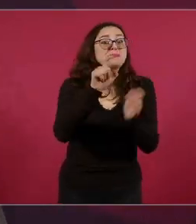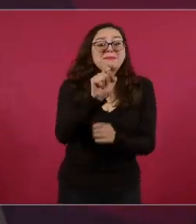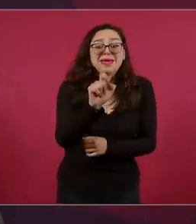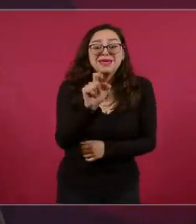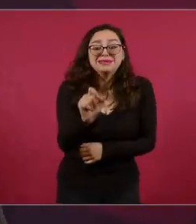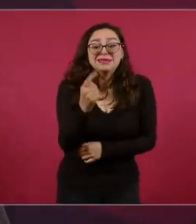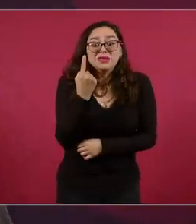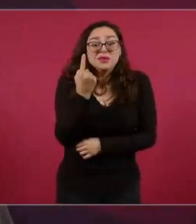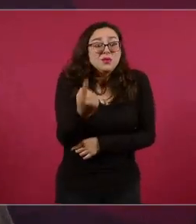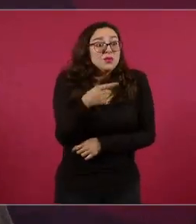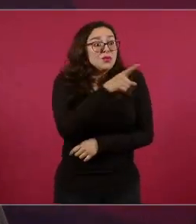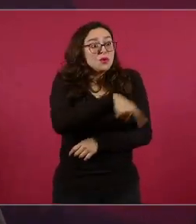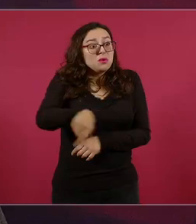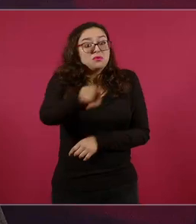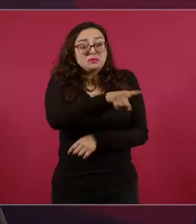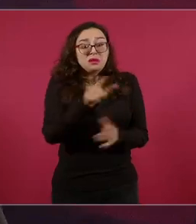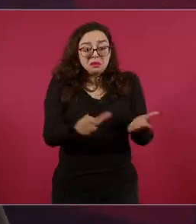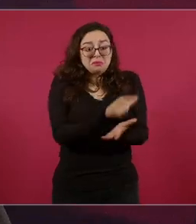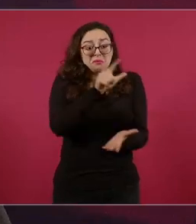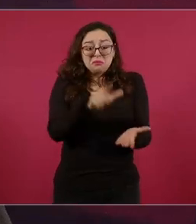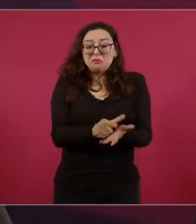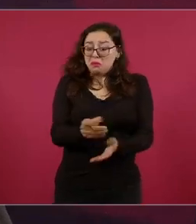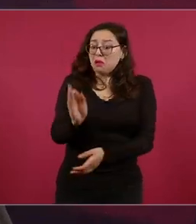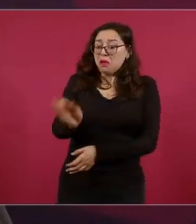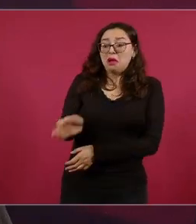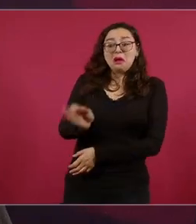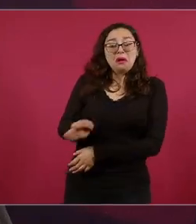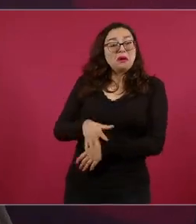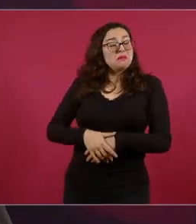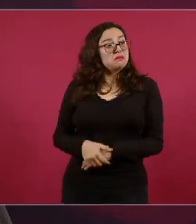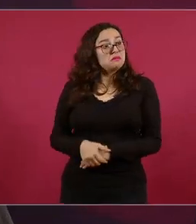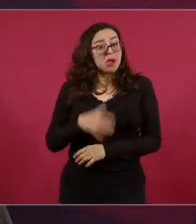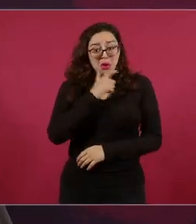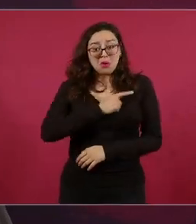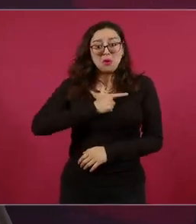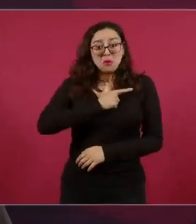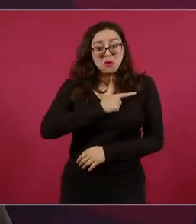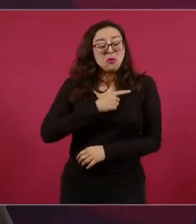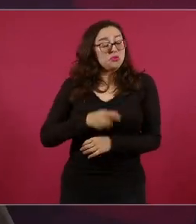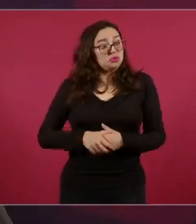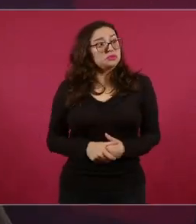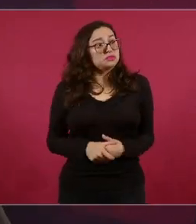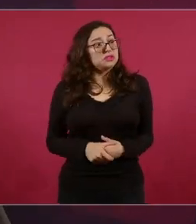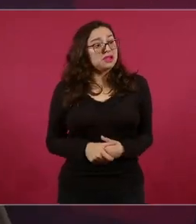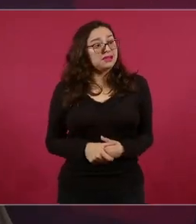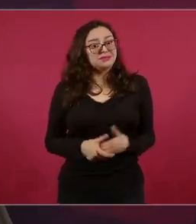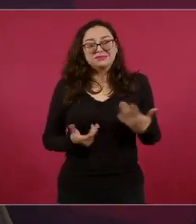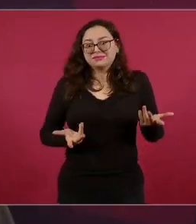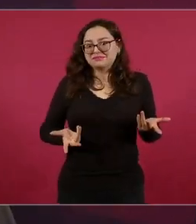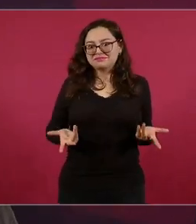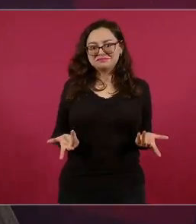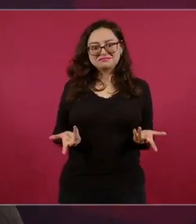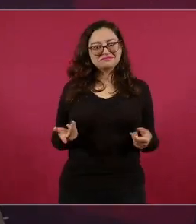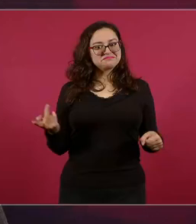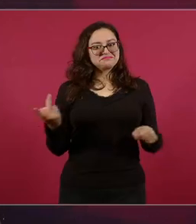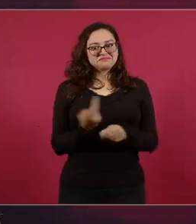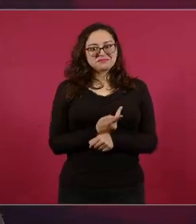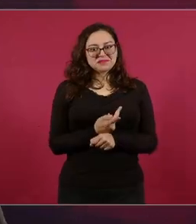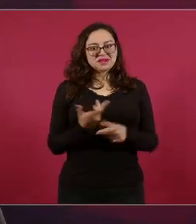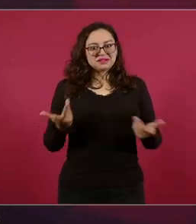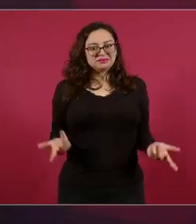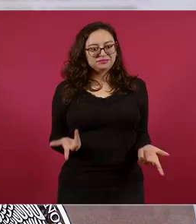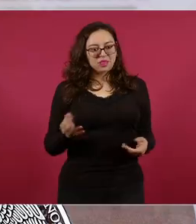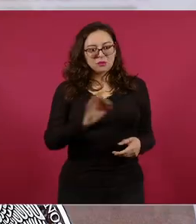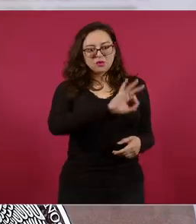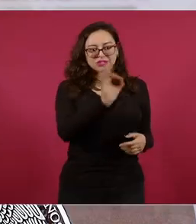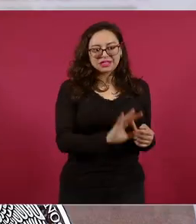que la sobrerepresentación que la ley indica fuera aplicada según el porcentaje de cada partido para